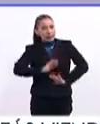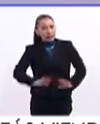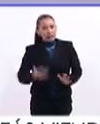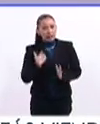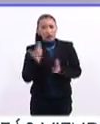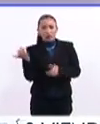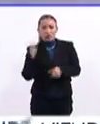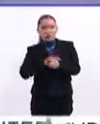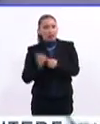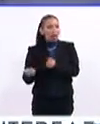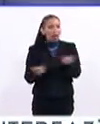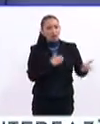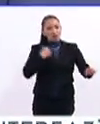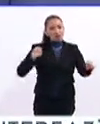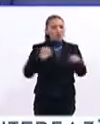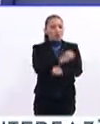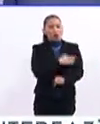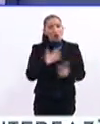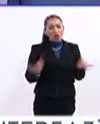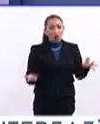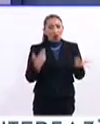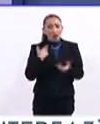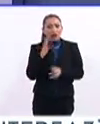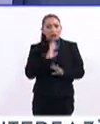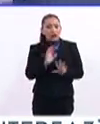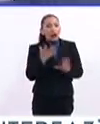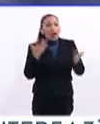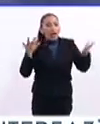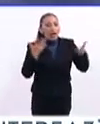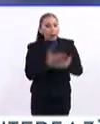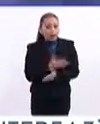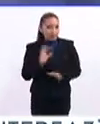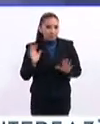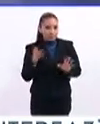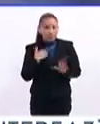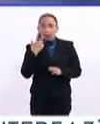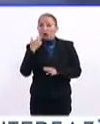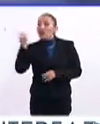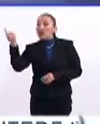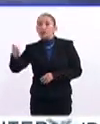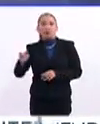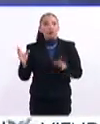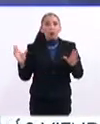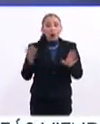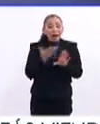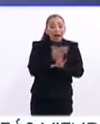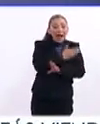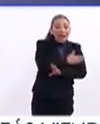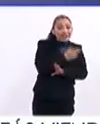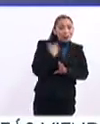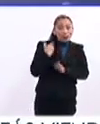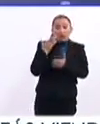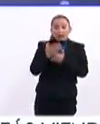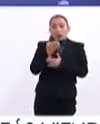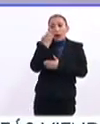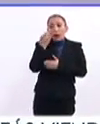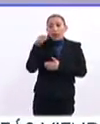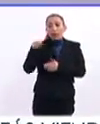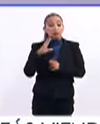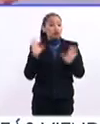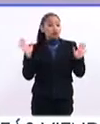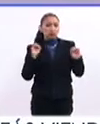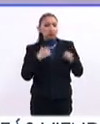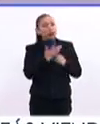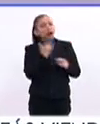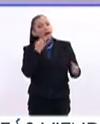está en el hospital, ya ahora sí que ha ahogado el niño a tapar el pozo, ahora sí voy y lo denuncio, pero cuando llegas con la escuela, la escuela te dice,